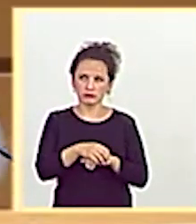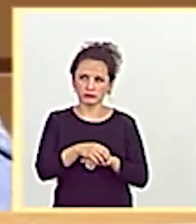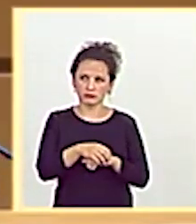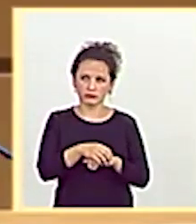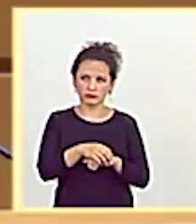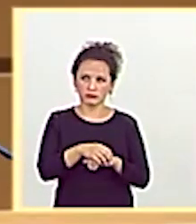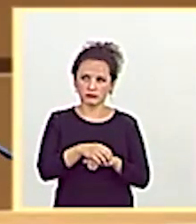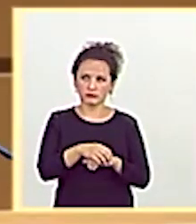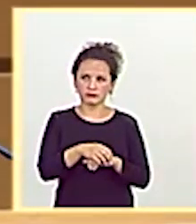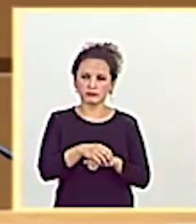Pregunta dirigida...